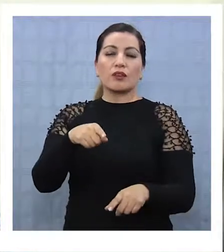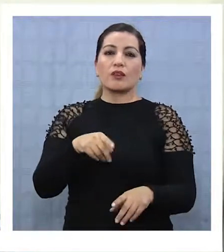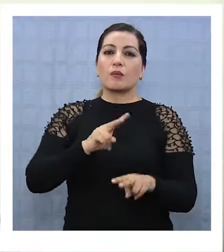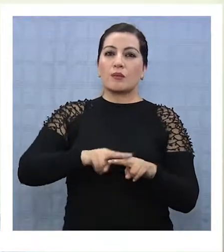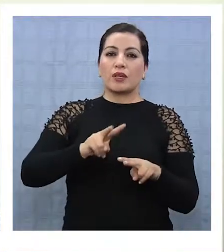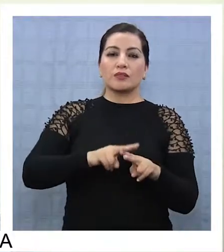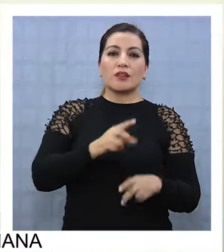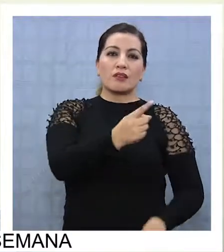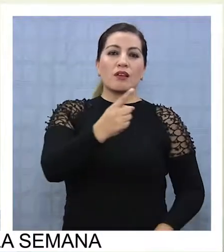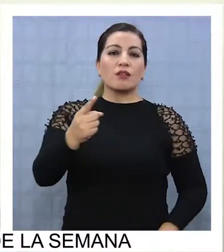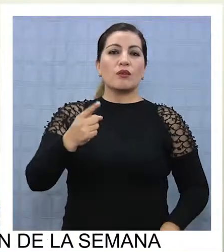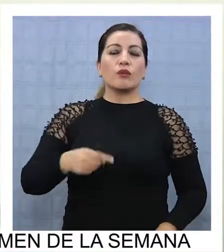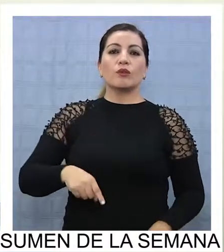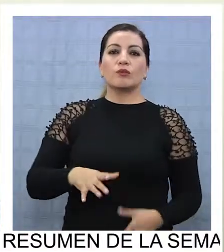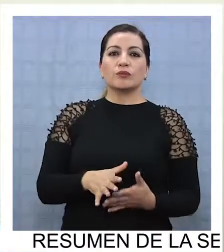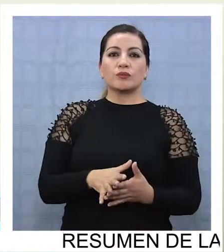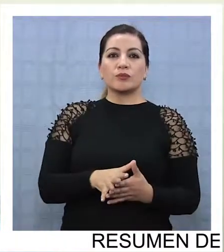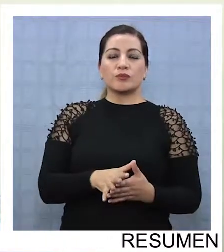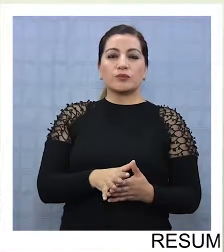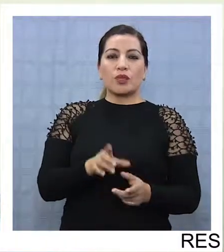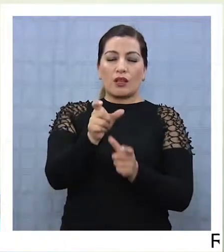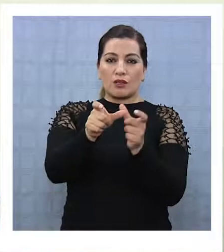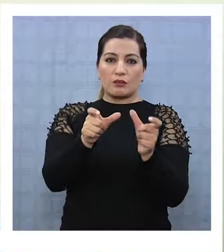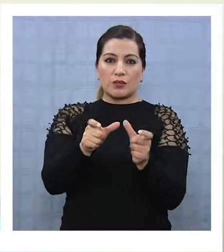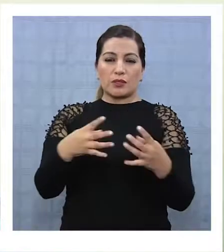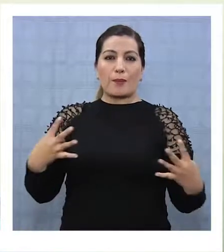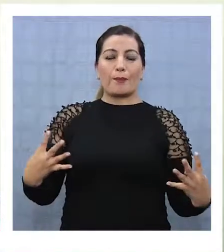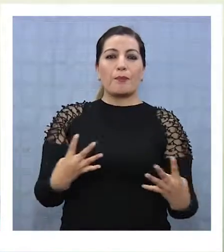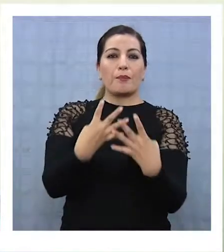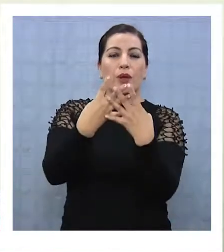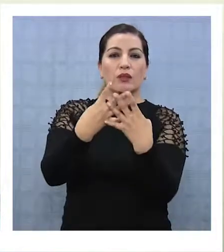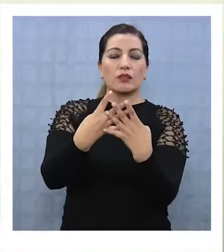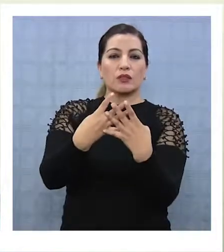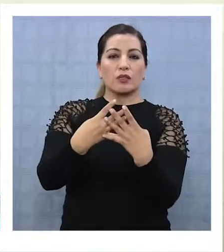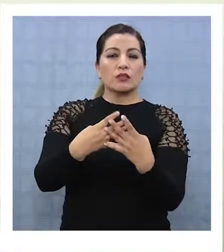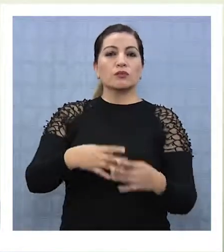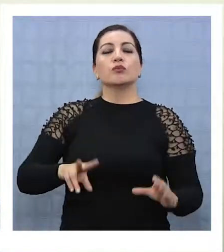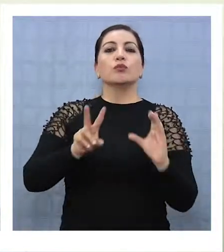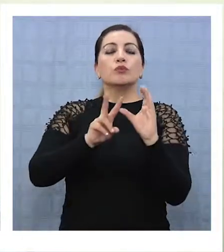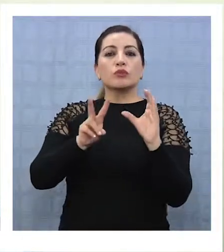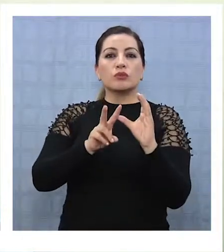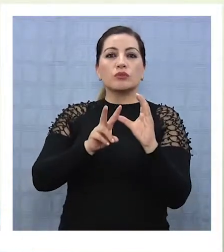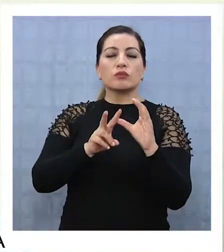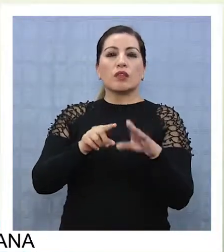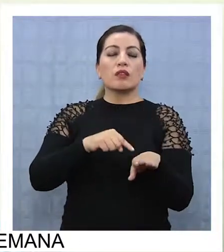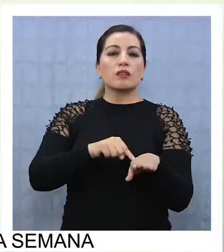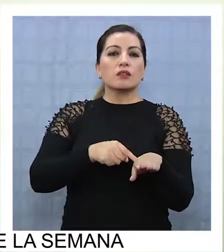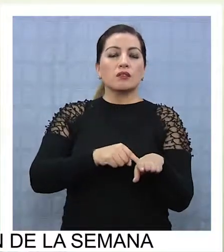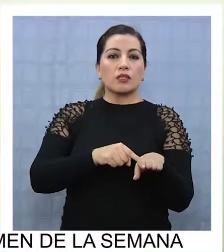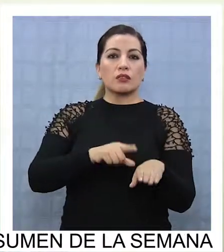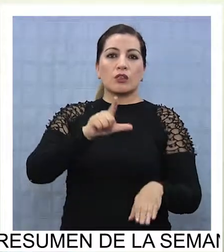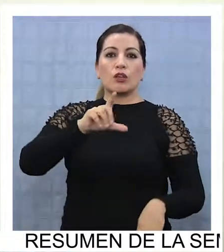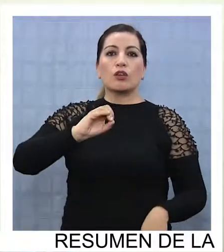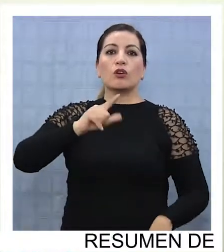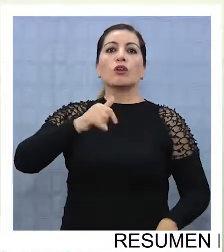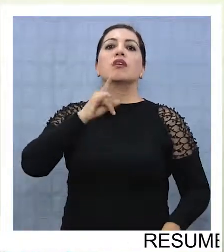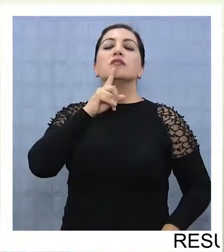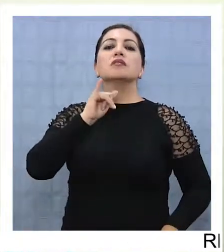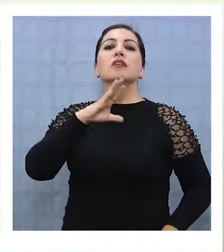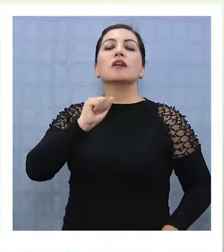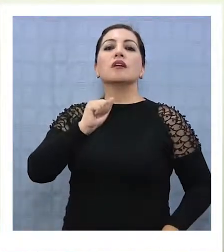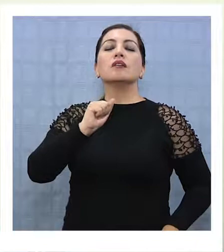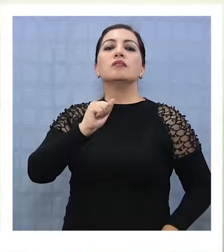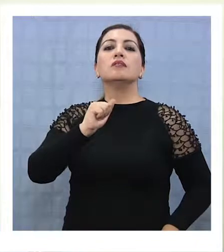la elaboración de cada uno de los perfiles de estudio de nuestras mallas curriculares, son logística, técnico de nivel superior en logística, en